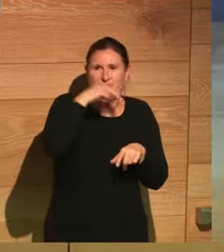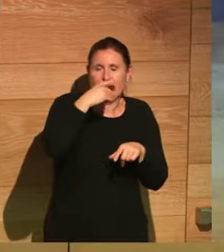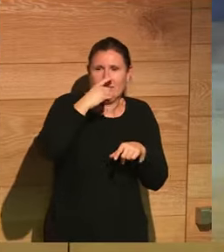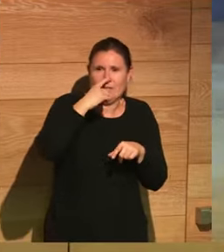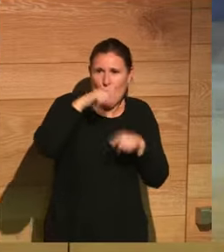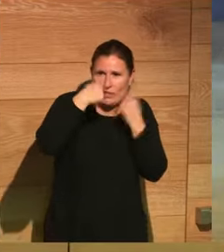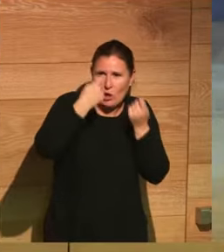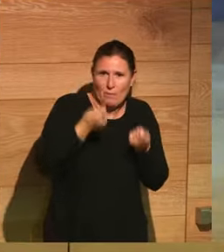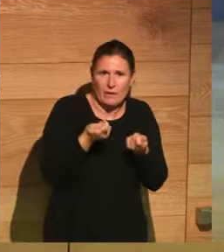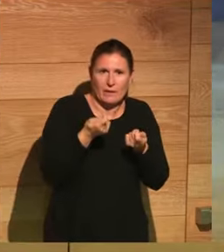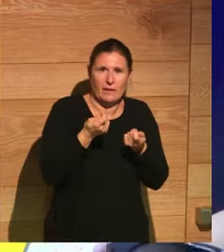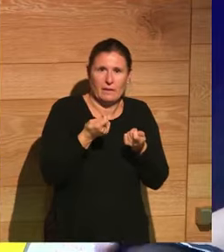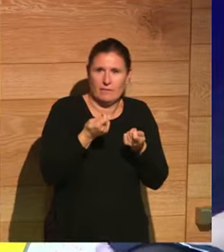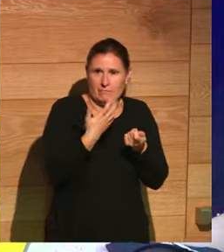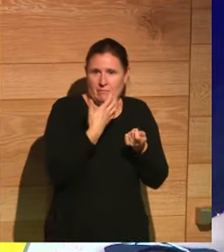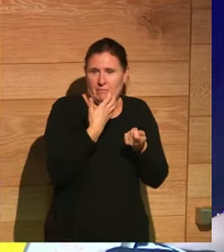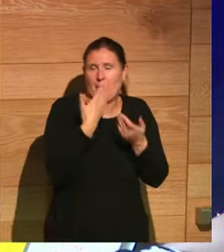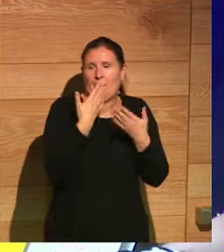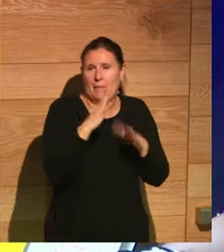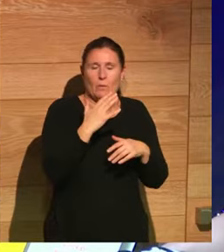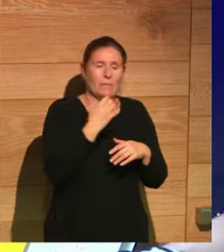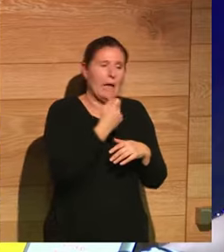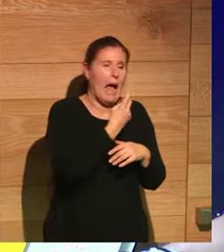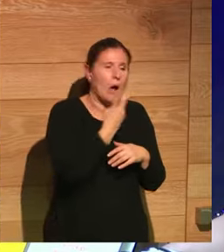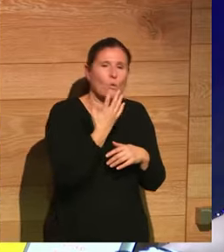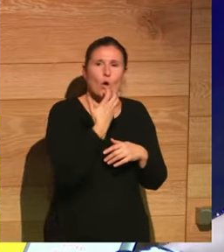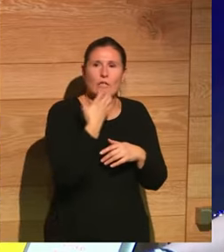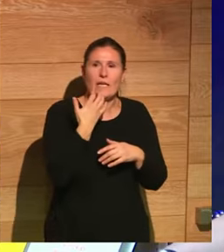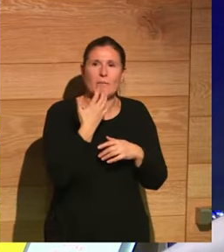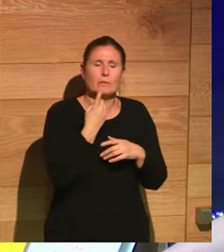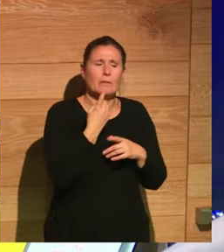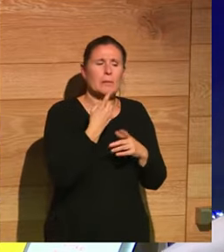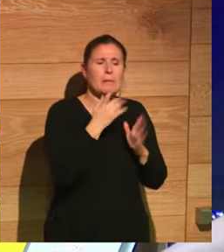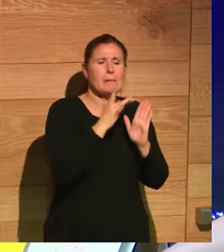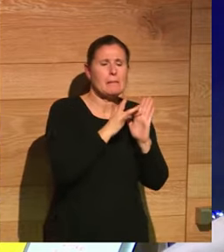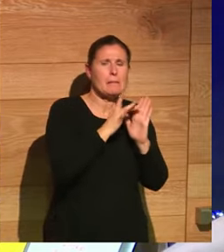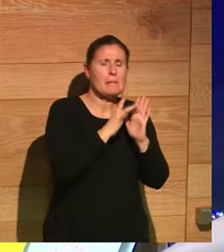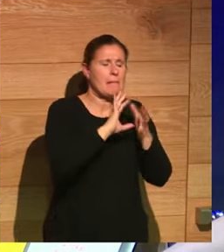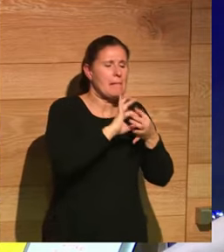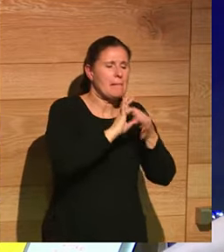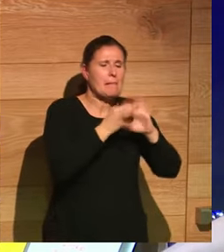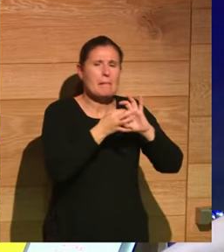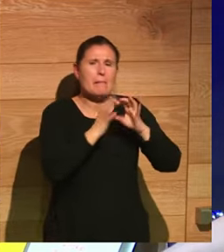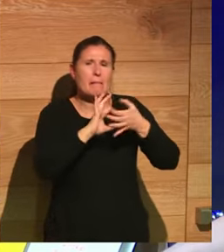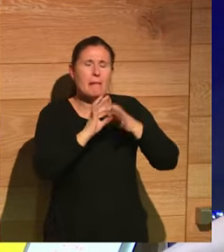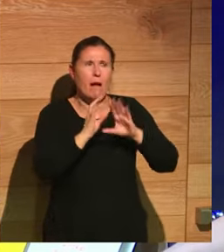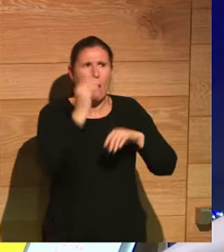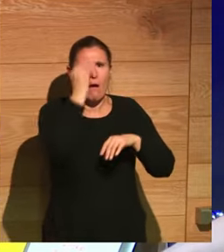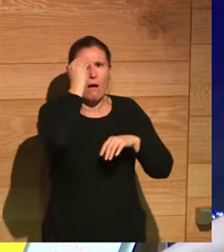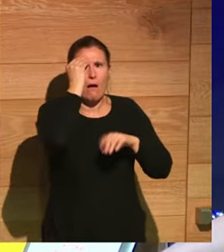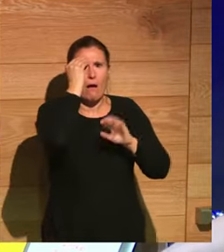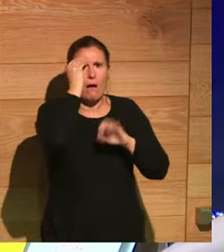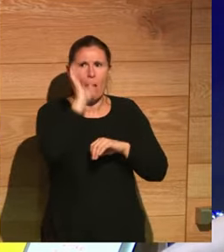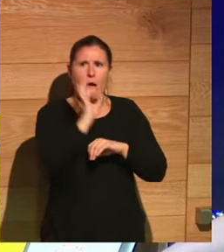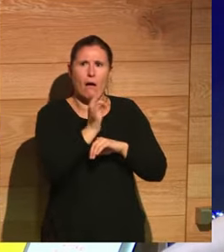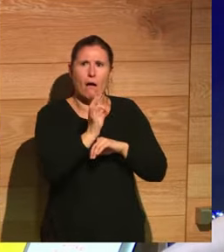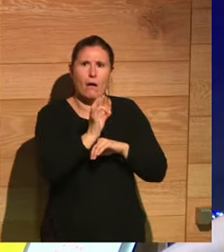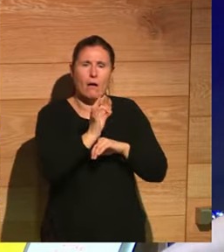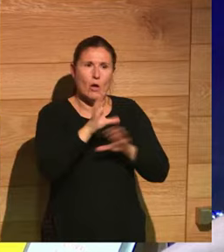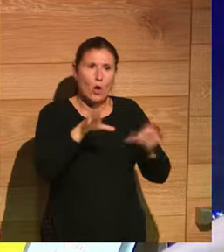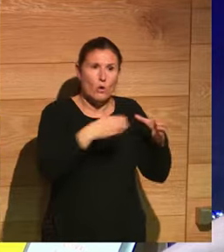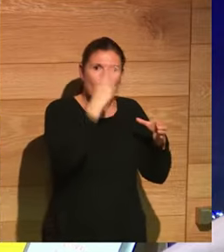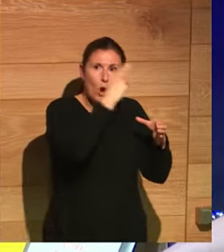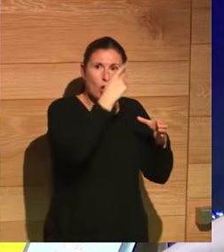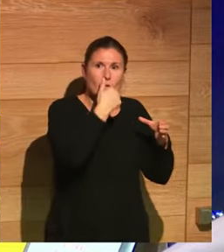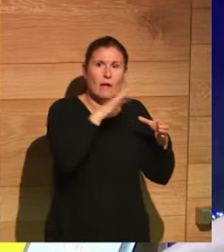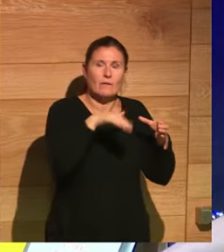Pero a partir de unos poquitos ejemplos y montando una historieta muy bien armada, se puede llegar a pensar eso, que los cristianos es que destruyeron